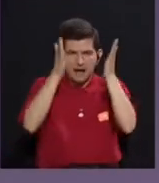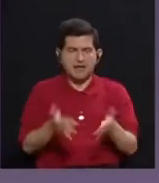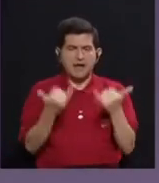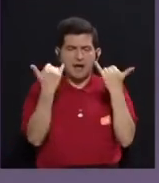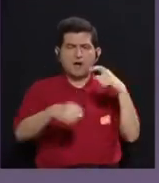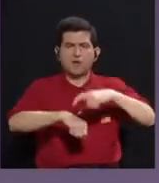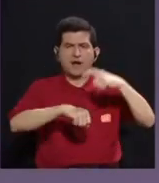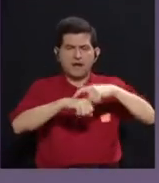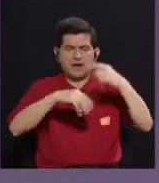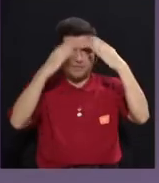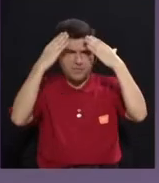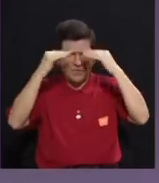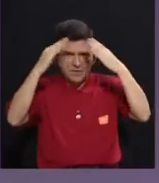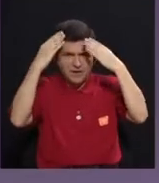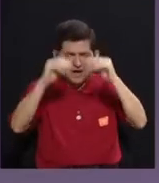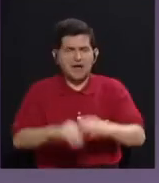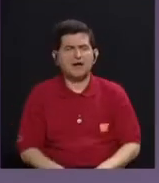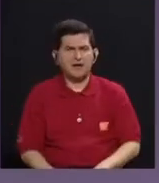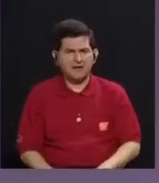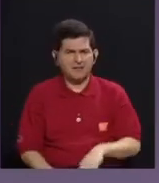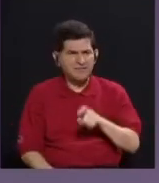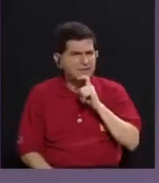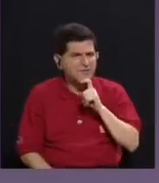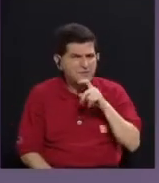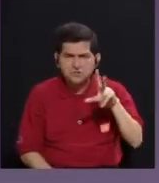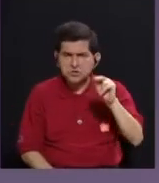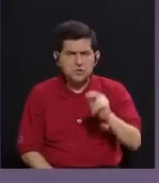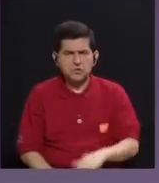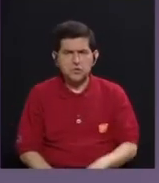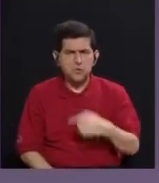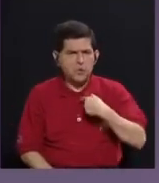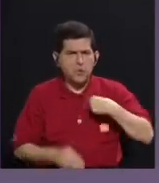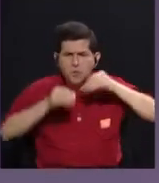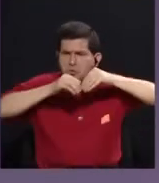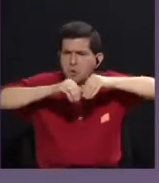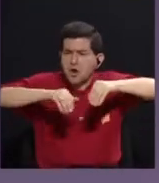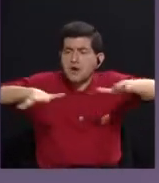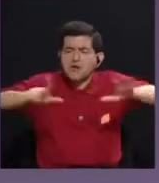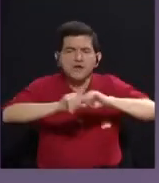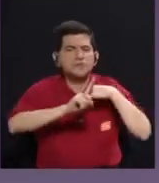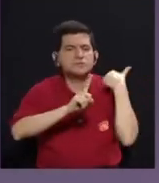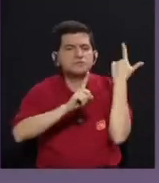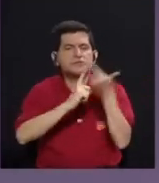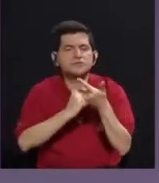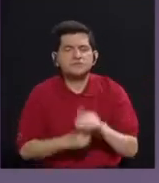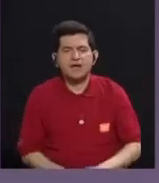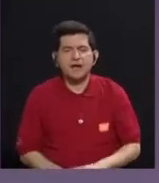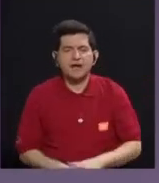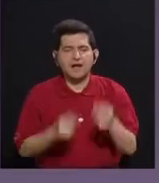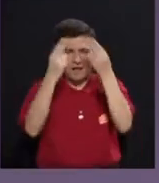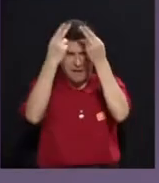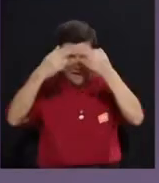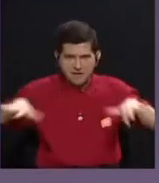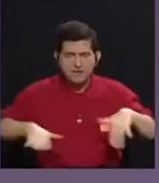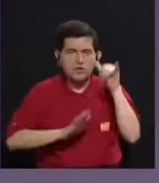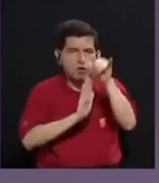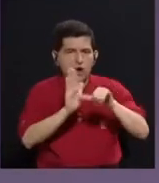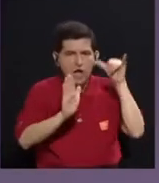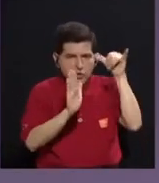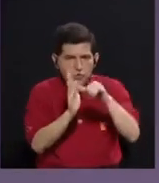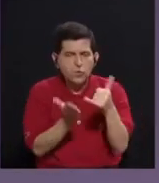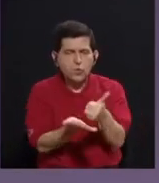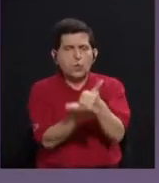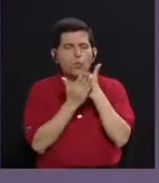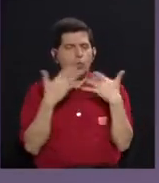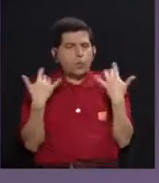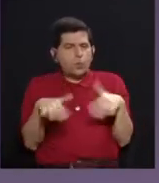información no es difícil buscar, hacer redes, las redes sociales, el internet, YouTube, todas estas redes ayudan